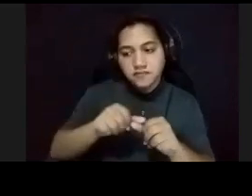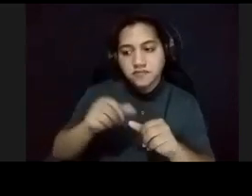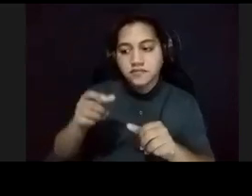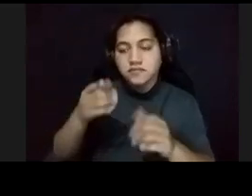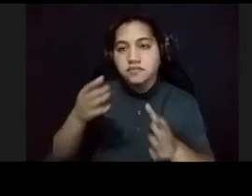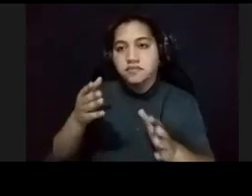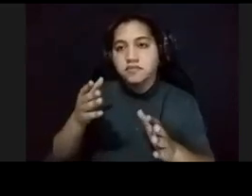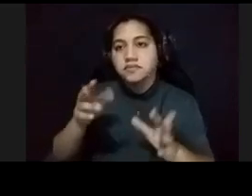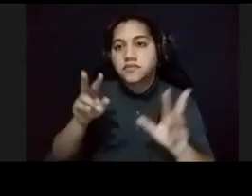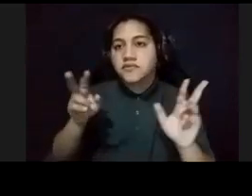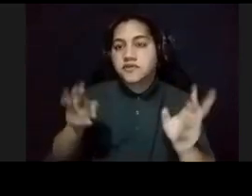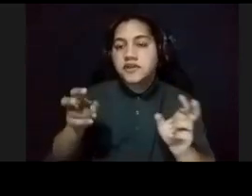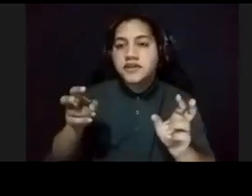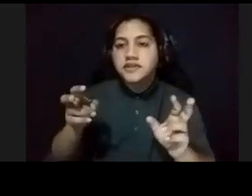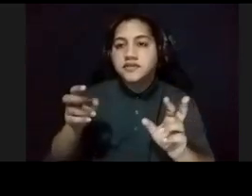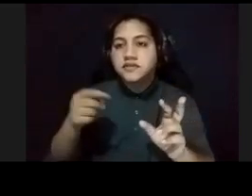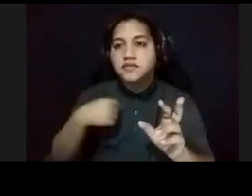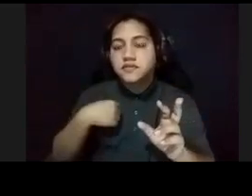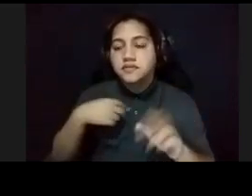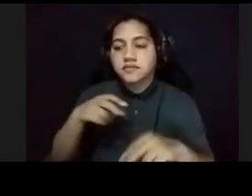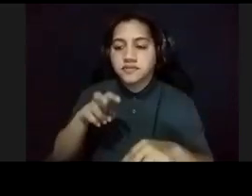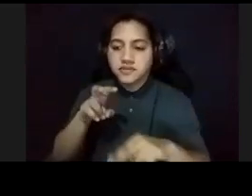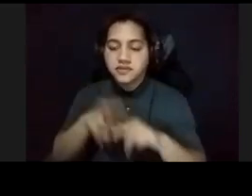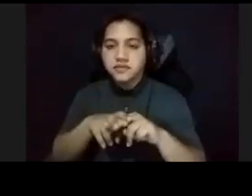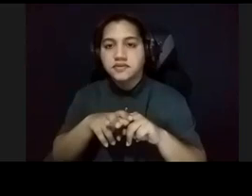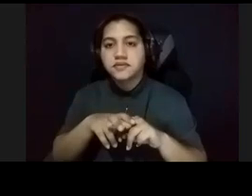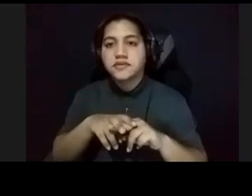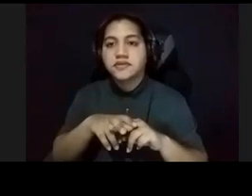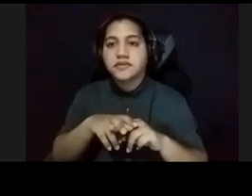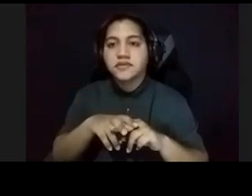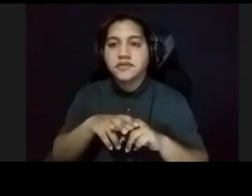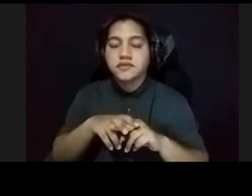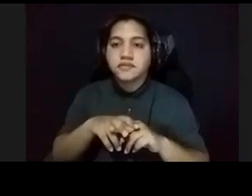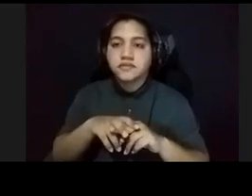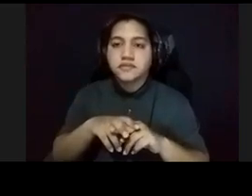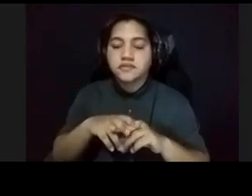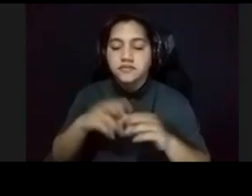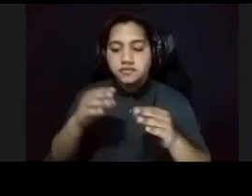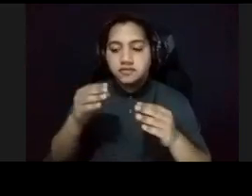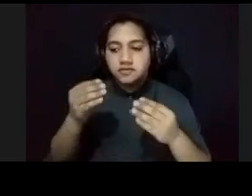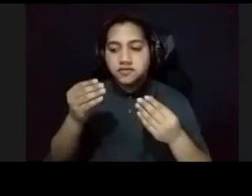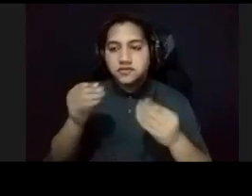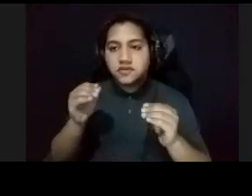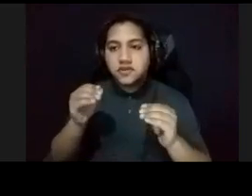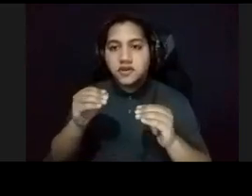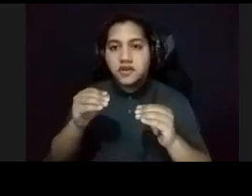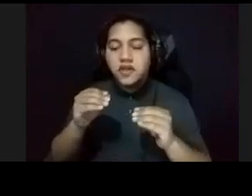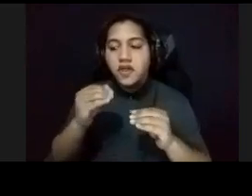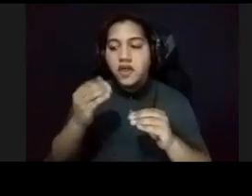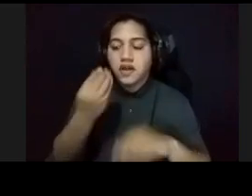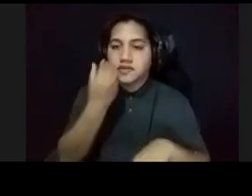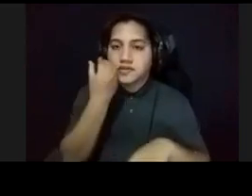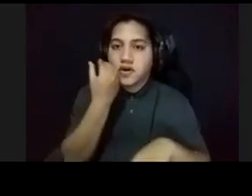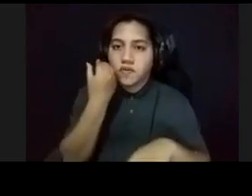uno de mis trabajos, yo estaba sentada en un establecimiento, comiéndome un sándwich, frente a la plaza de,